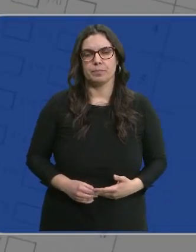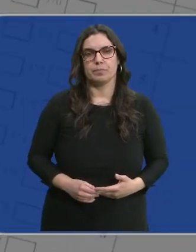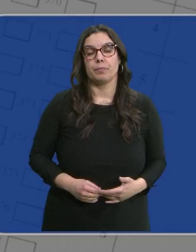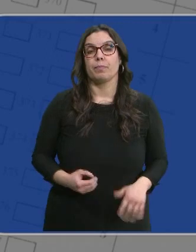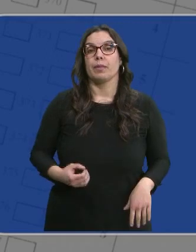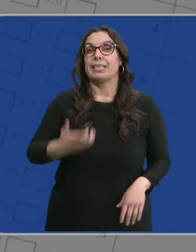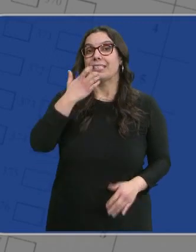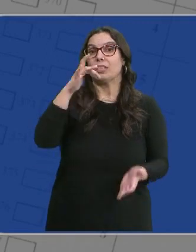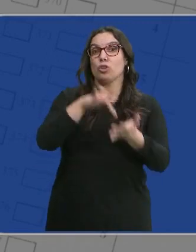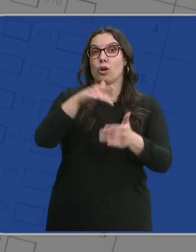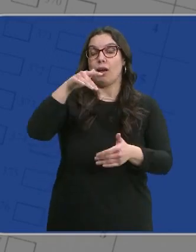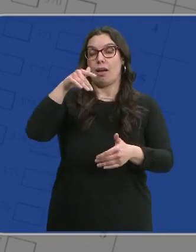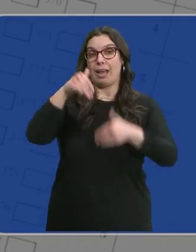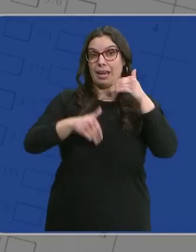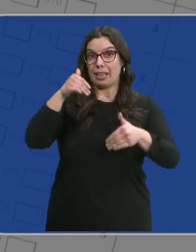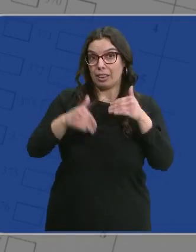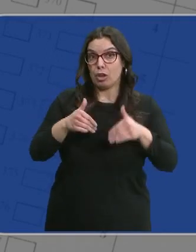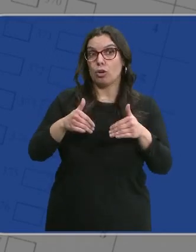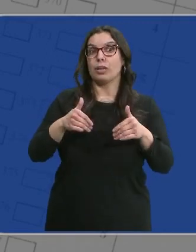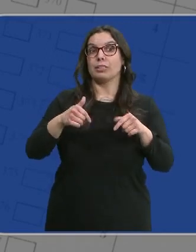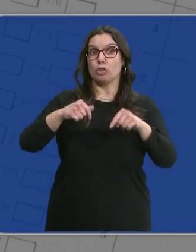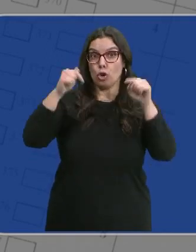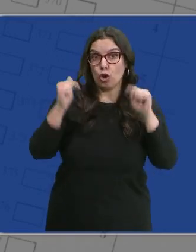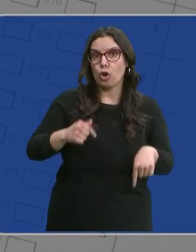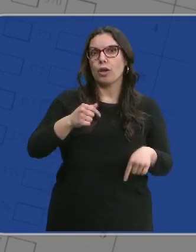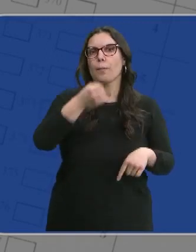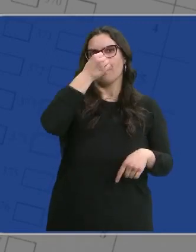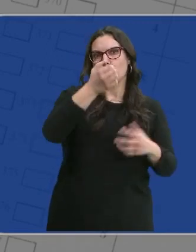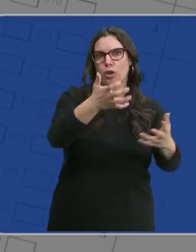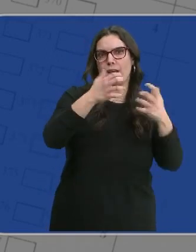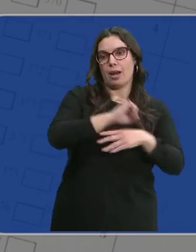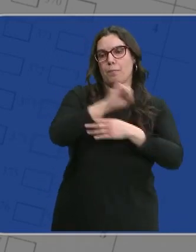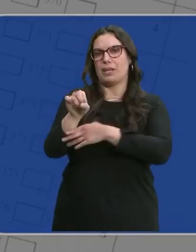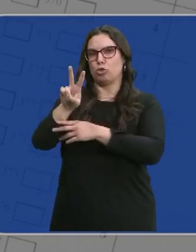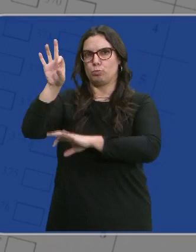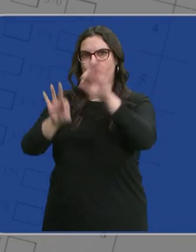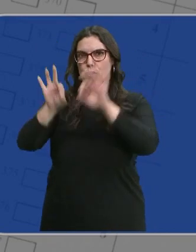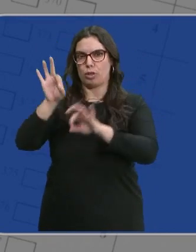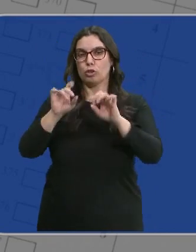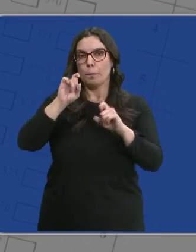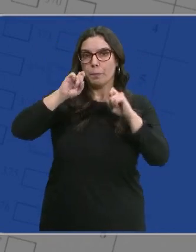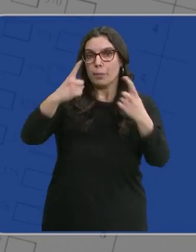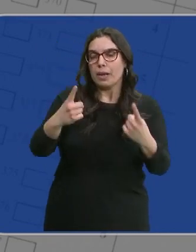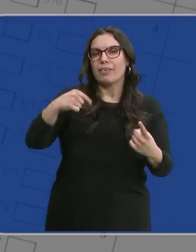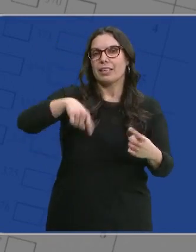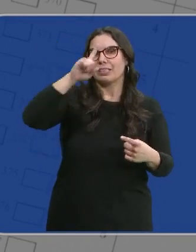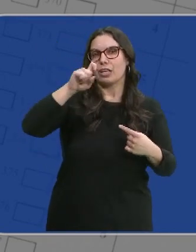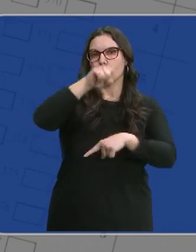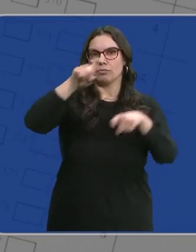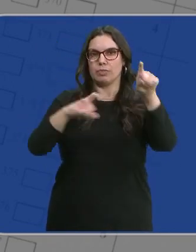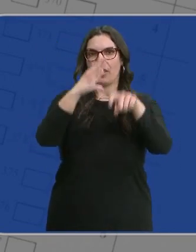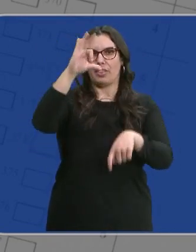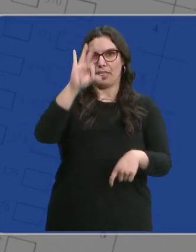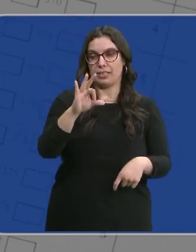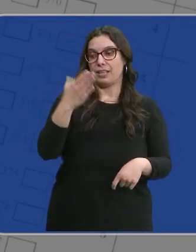El PSOE ganaría las elecciones y adelanta al Partido Popular con casi dos puntos de ventaja. Es el primer barómetro del CIS del año y cambia el